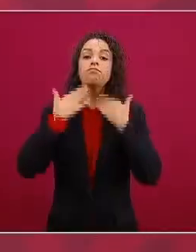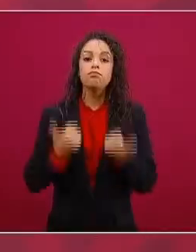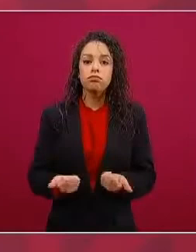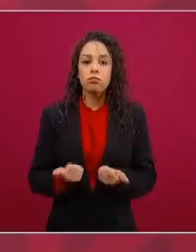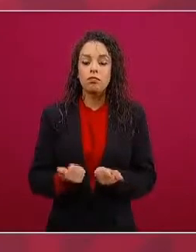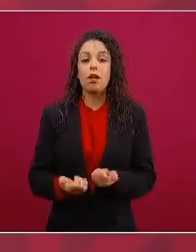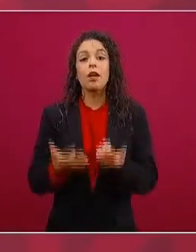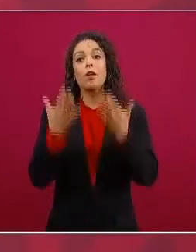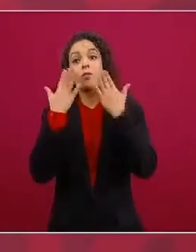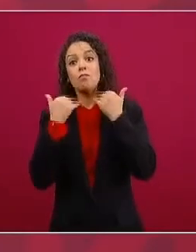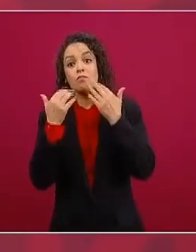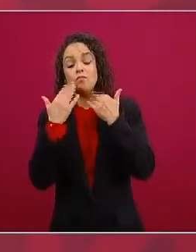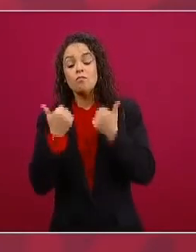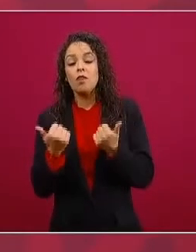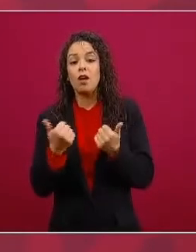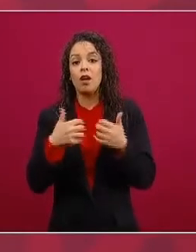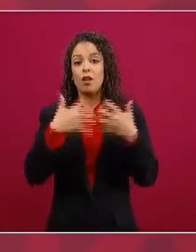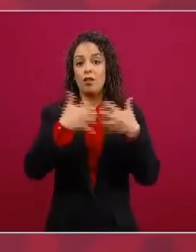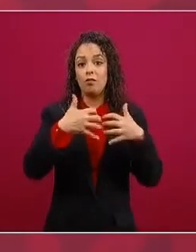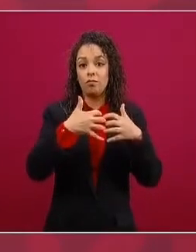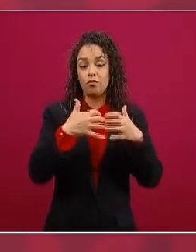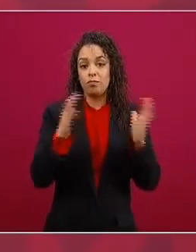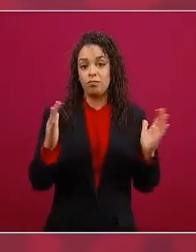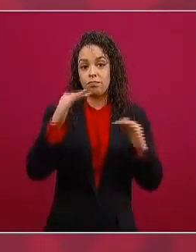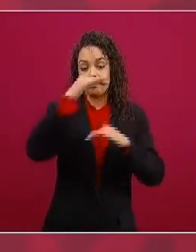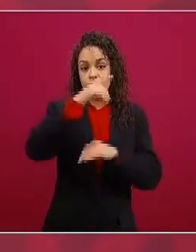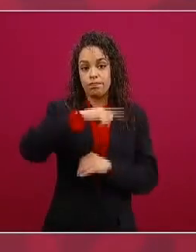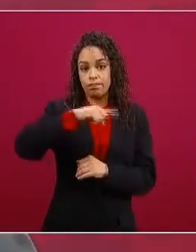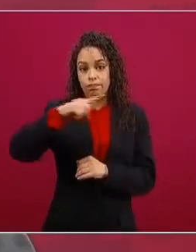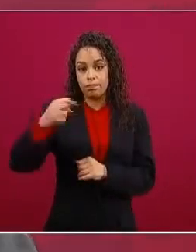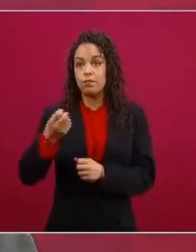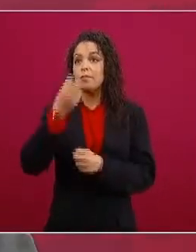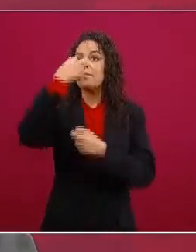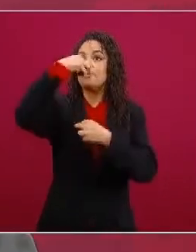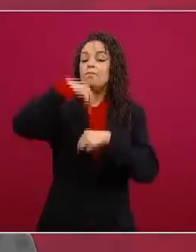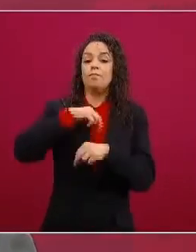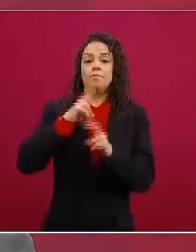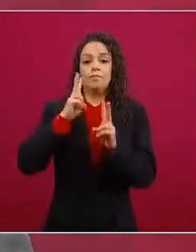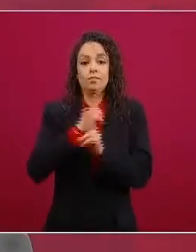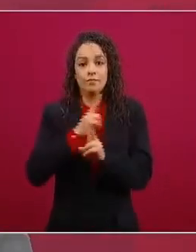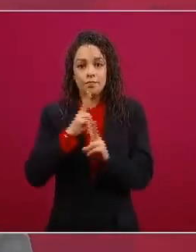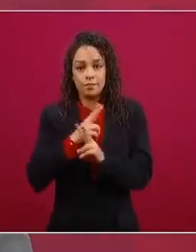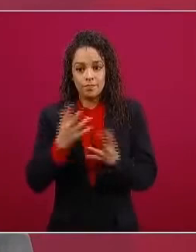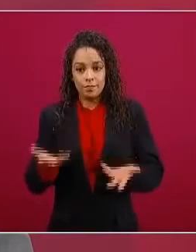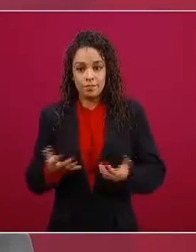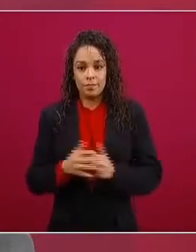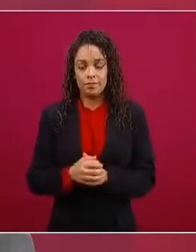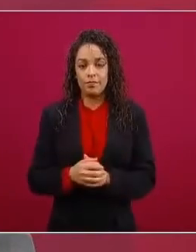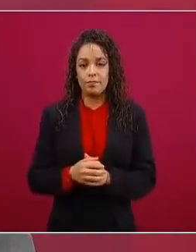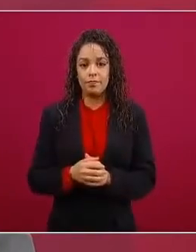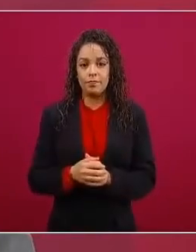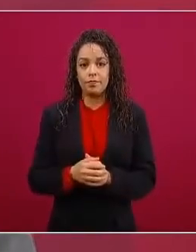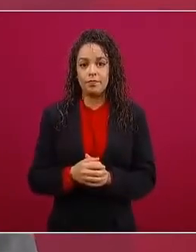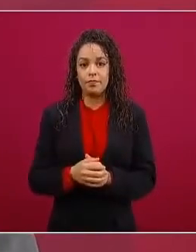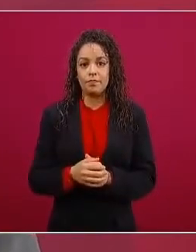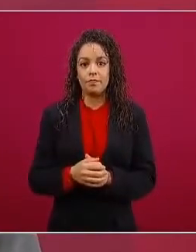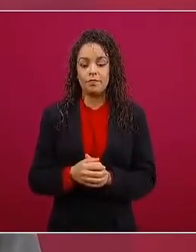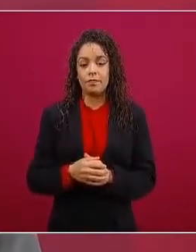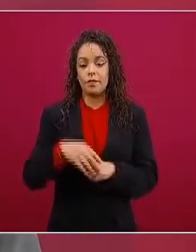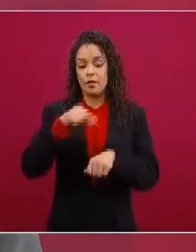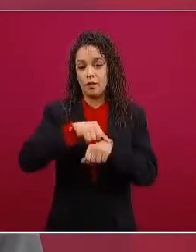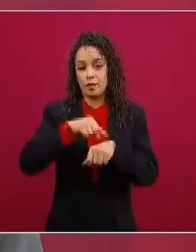ventiladores no que no tengamos médicos especialistas si hay si tenemos